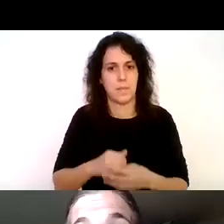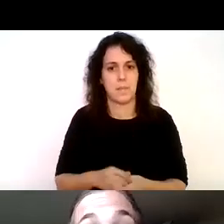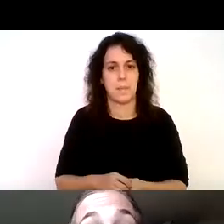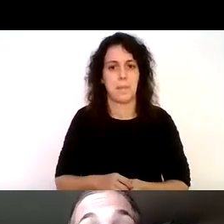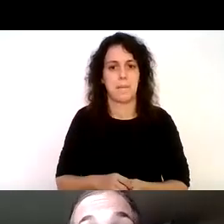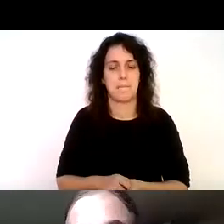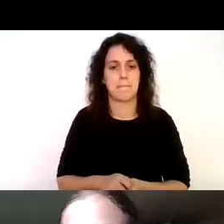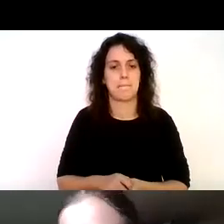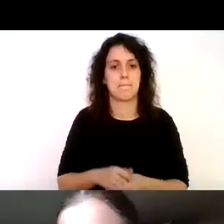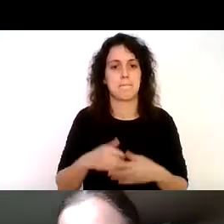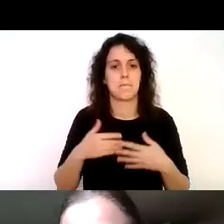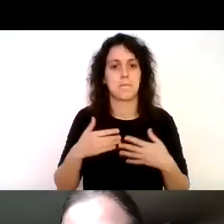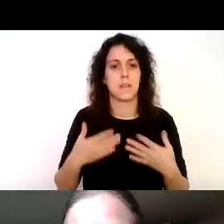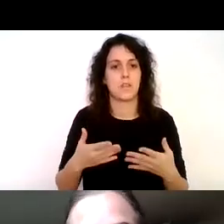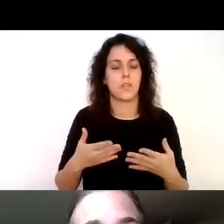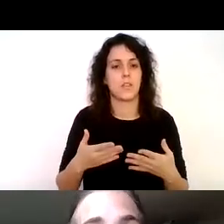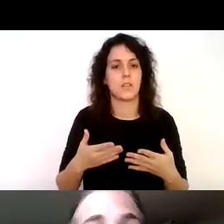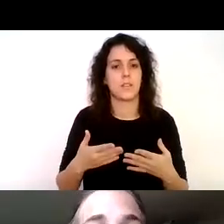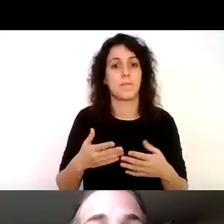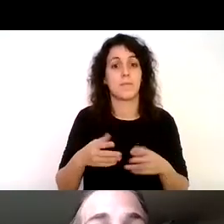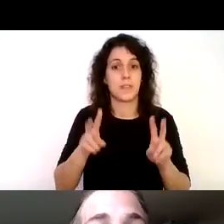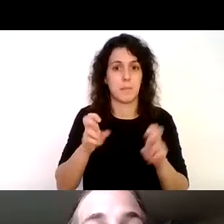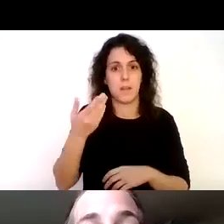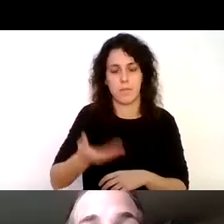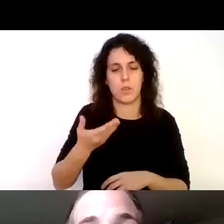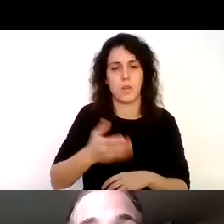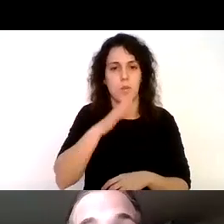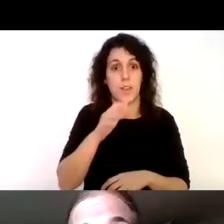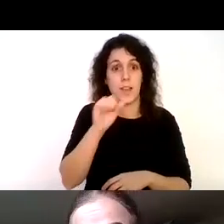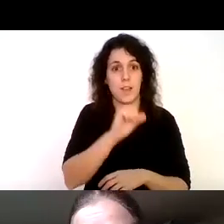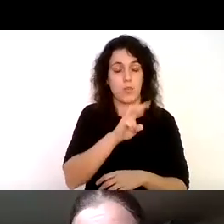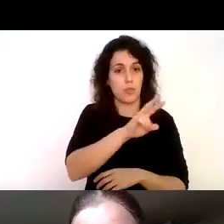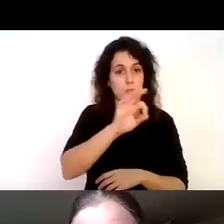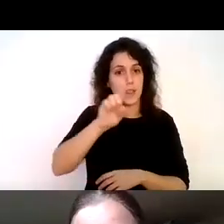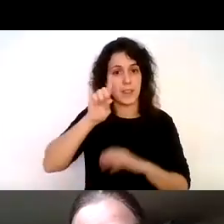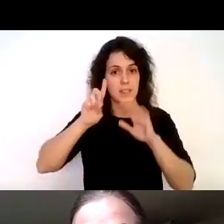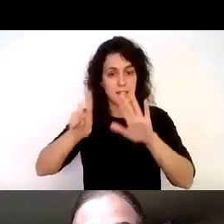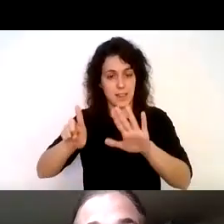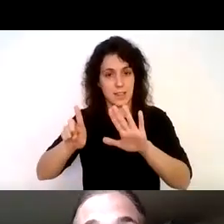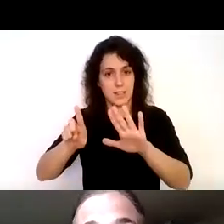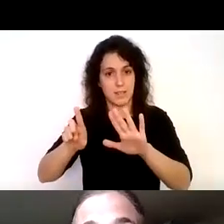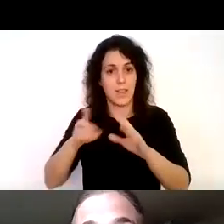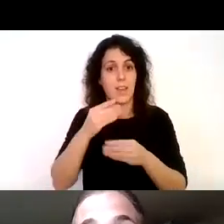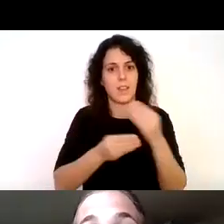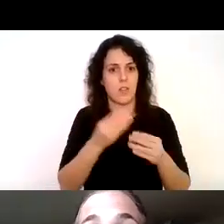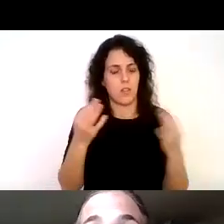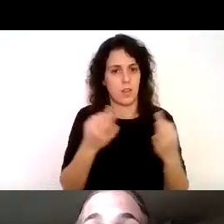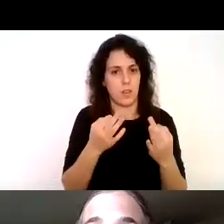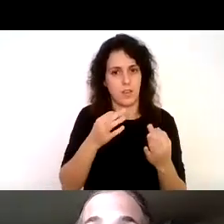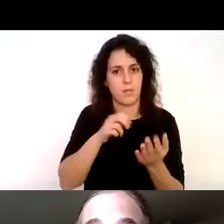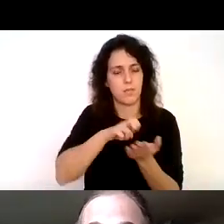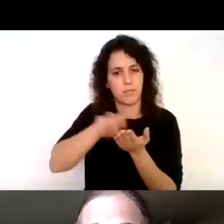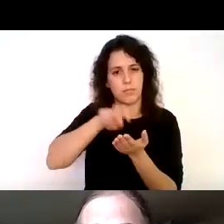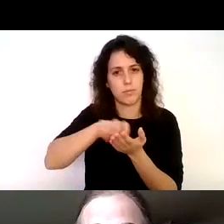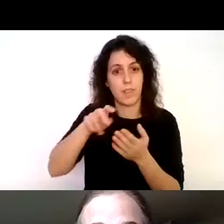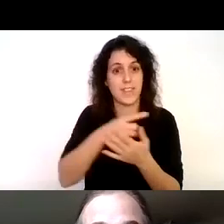es una logística bastante importante porque en este caso en 2016 lo que se hizo fue una expedición de 17